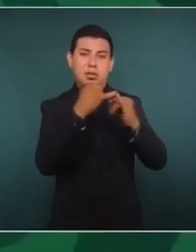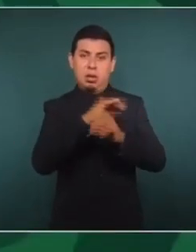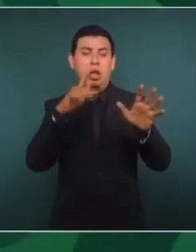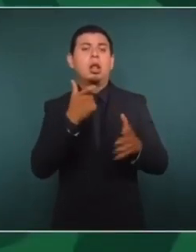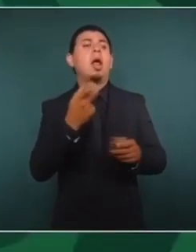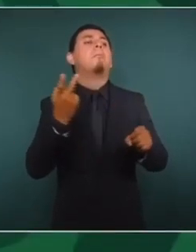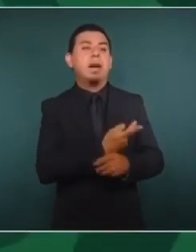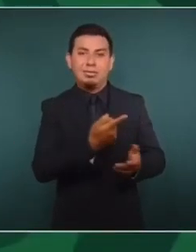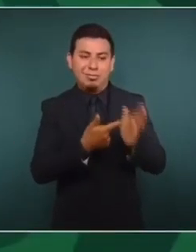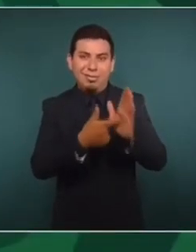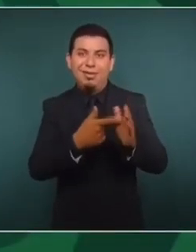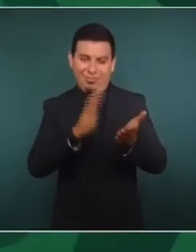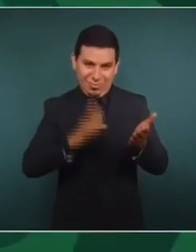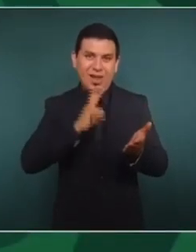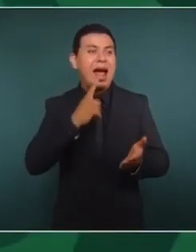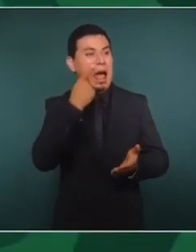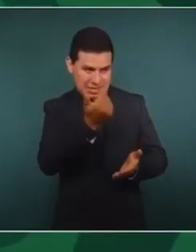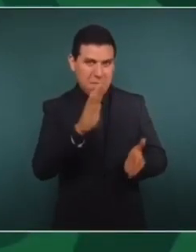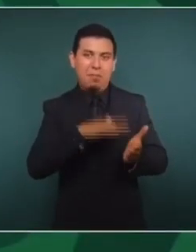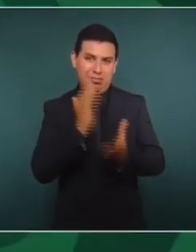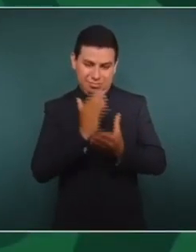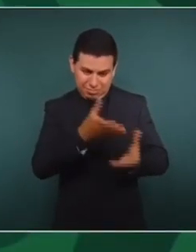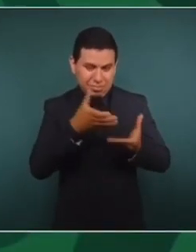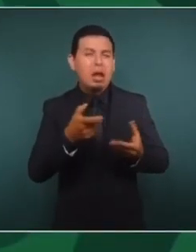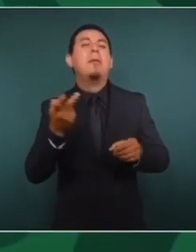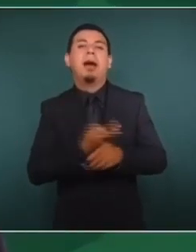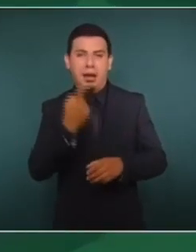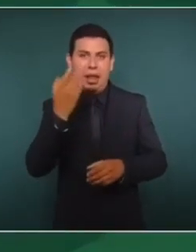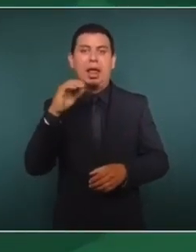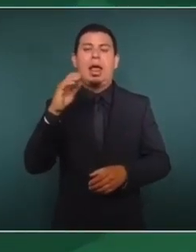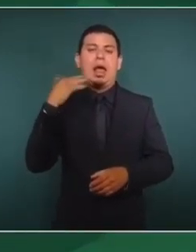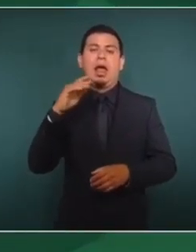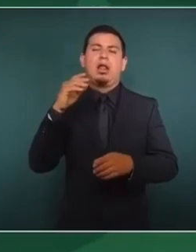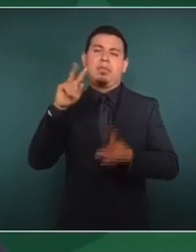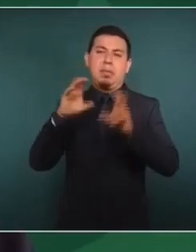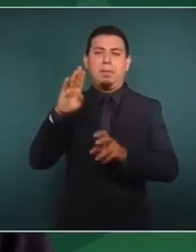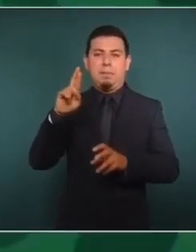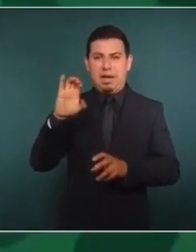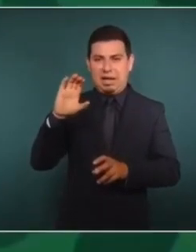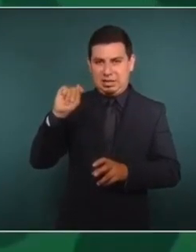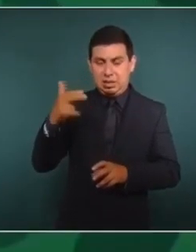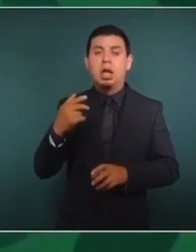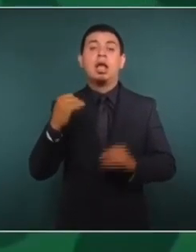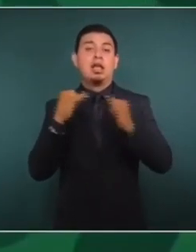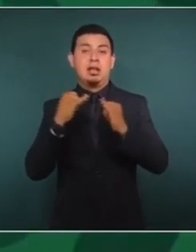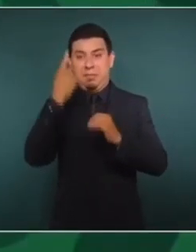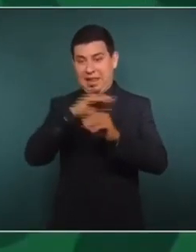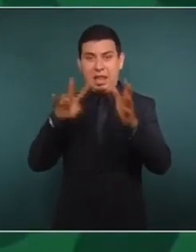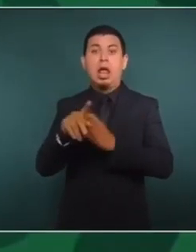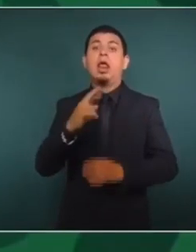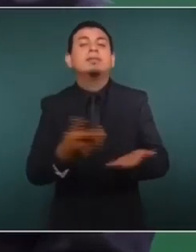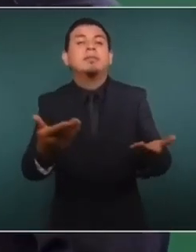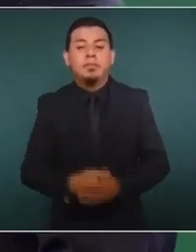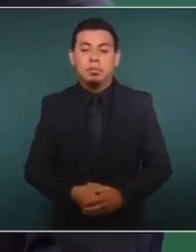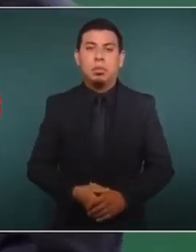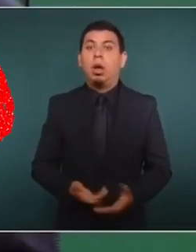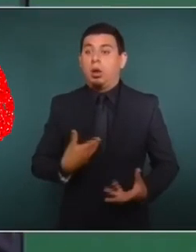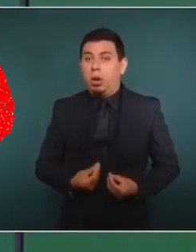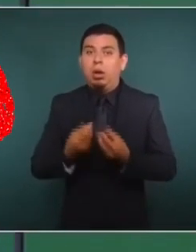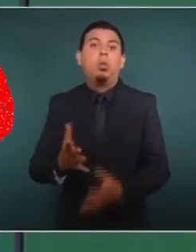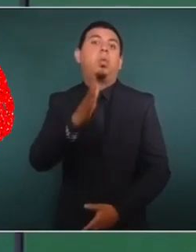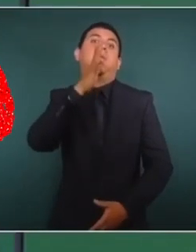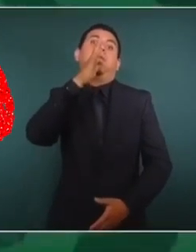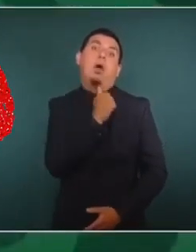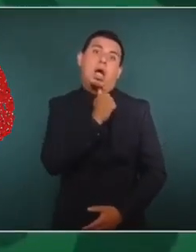que se dé a conocer el expediente sobre el caso de Odebrecht. ¿Y qué creen que responde el Instituto de la Transparencia? Que no podía,